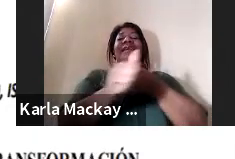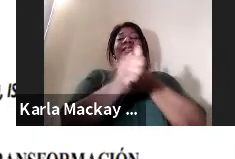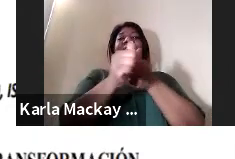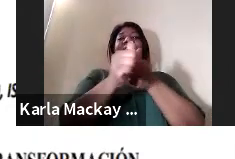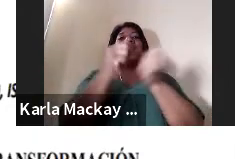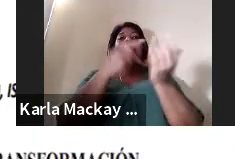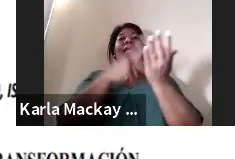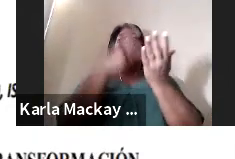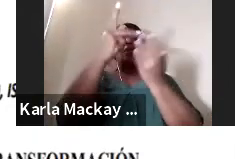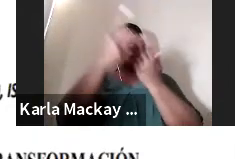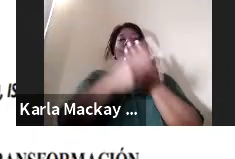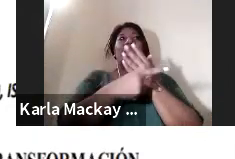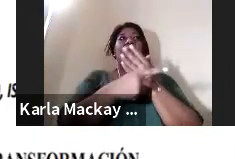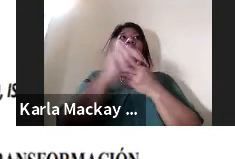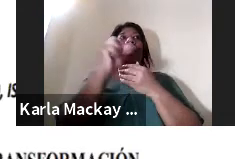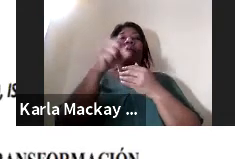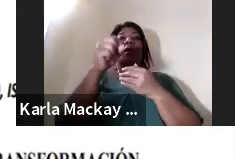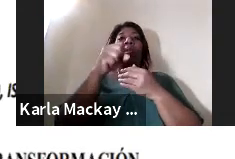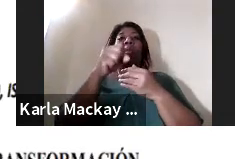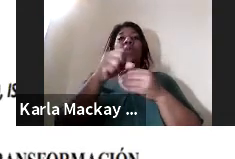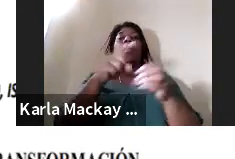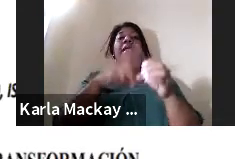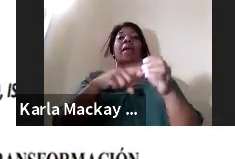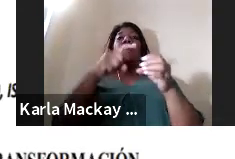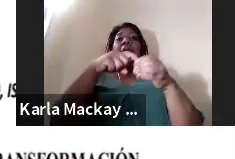divulgación científica y participación internacional